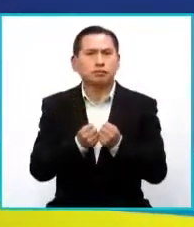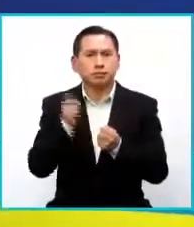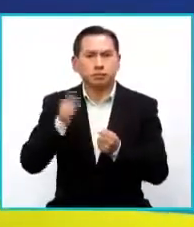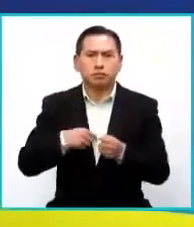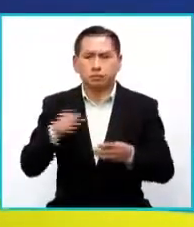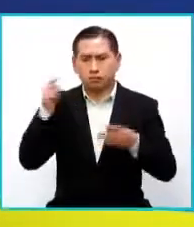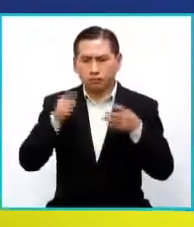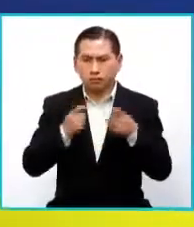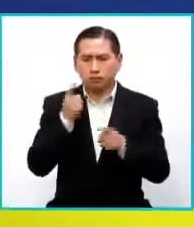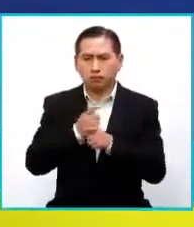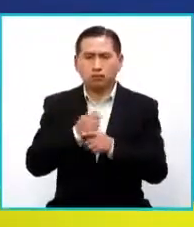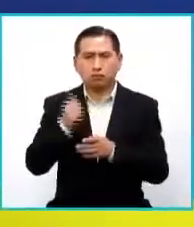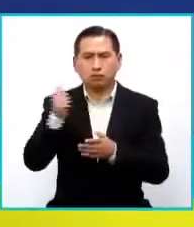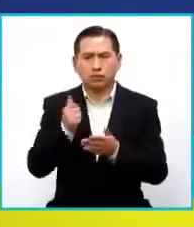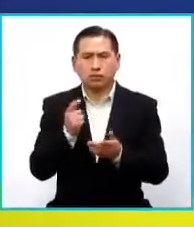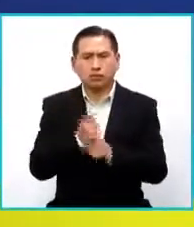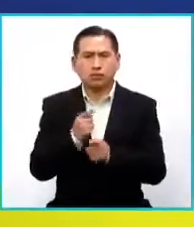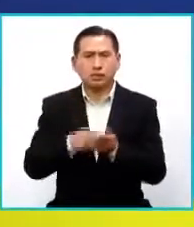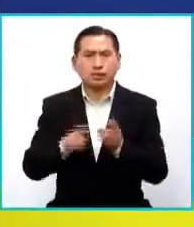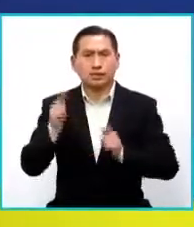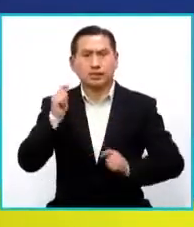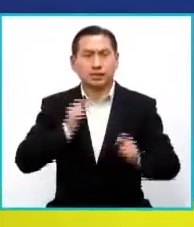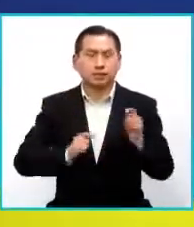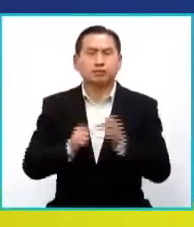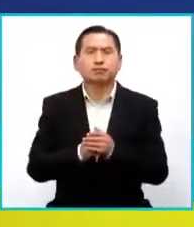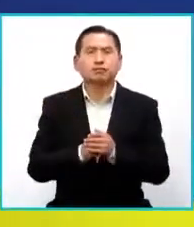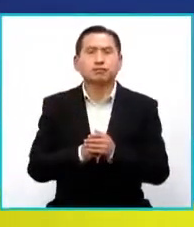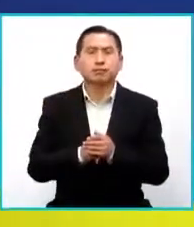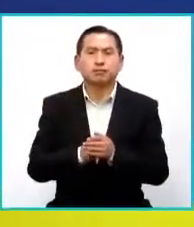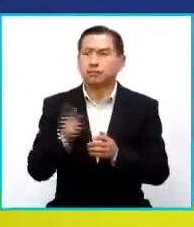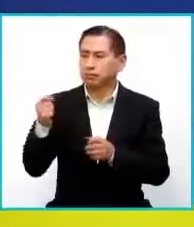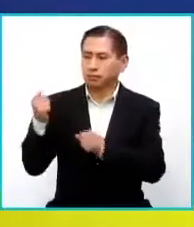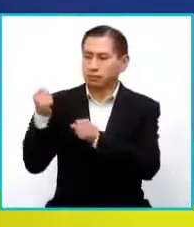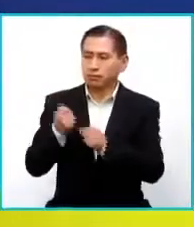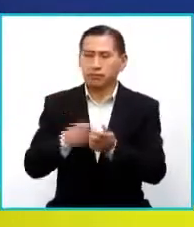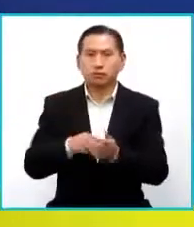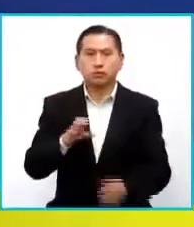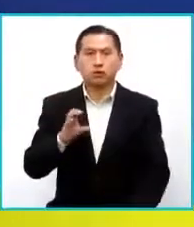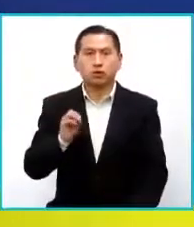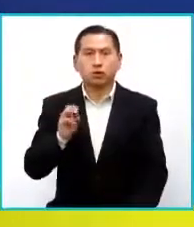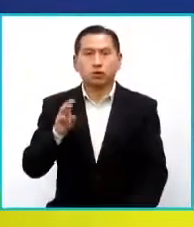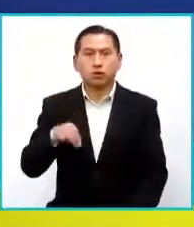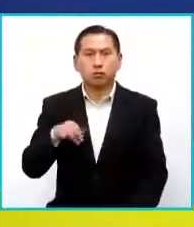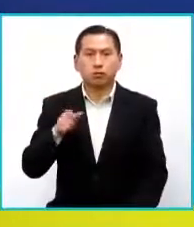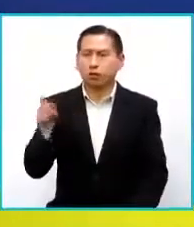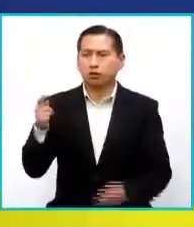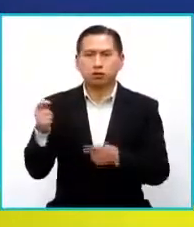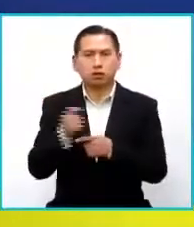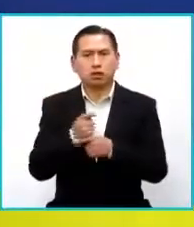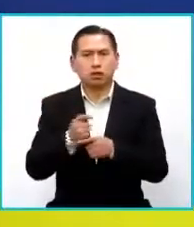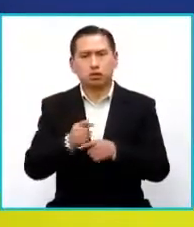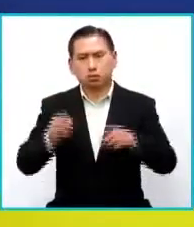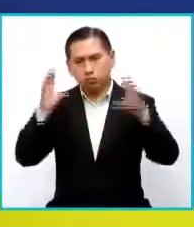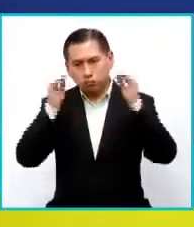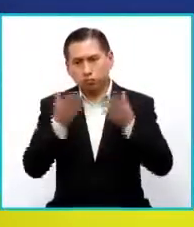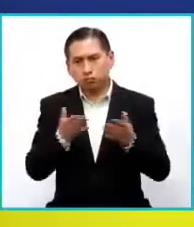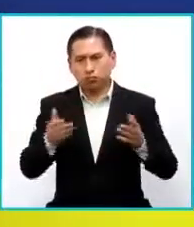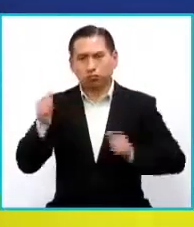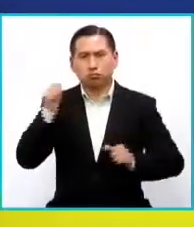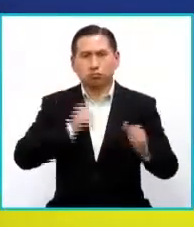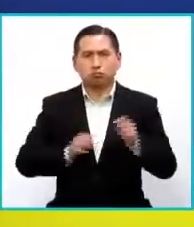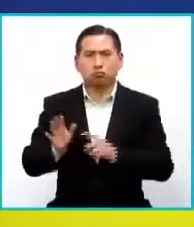las herramientas artísticas, en este caso del teatro. Y la Fundación Compa también ha venido realizando talleres en ese sentido, presentando obras,